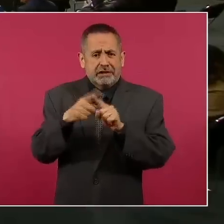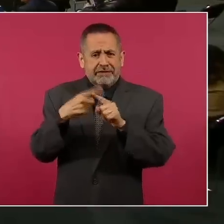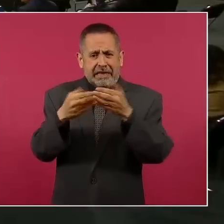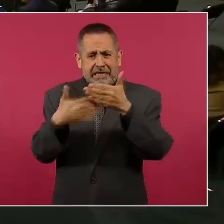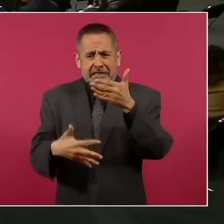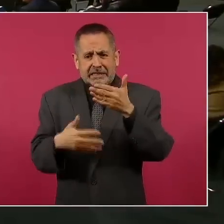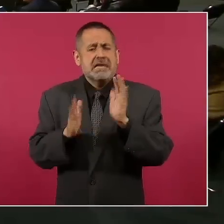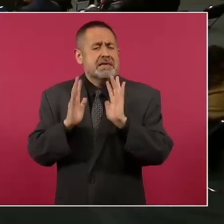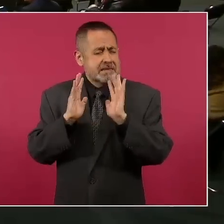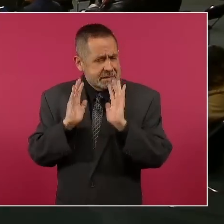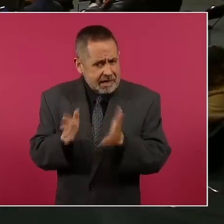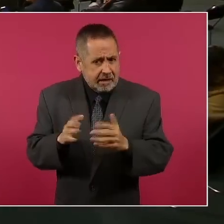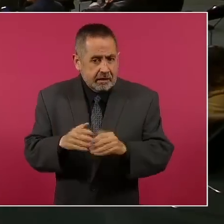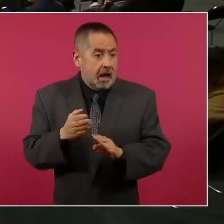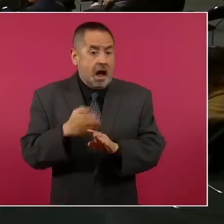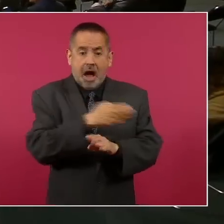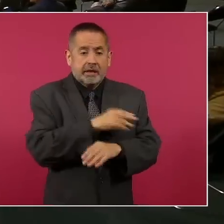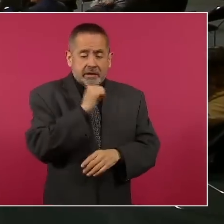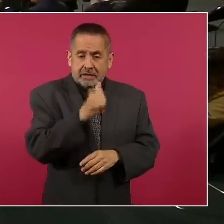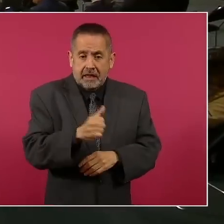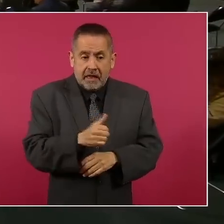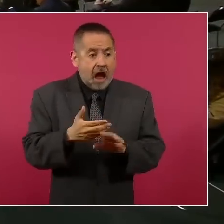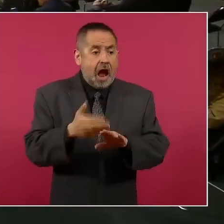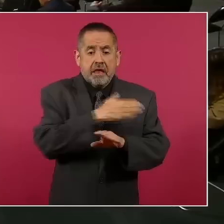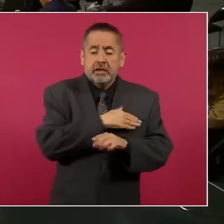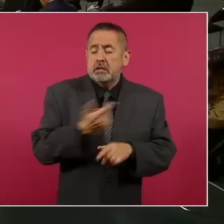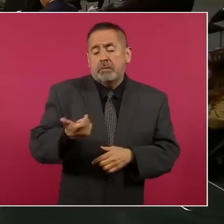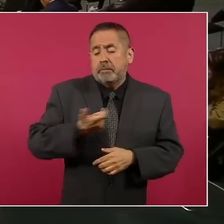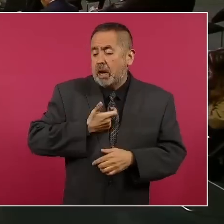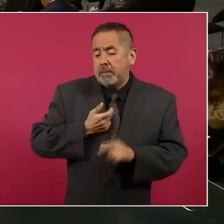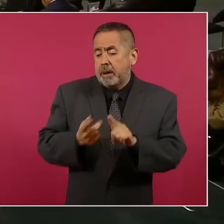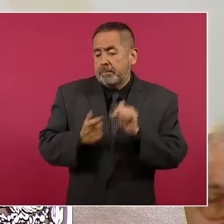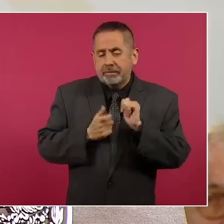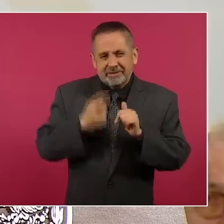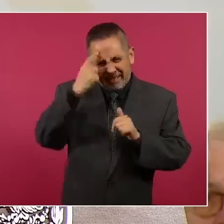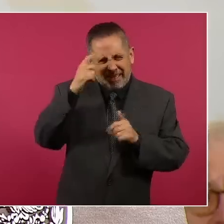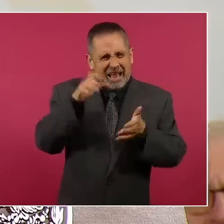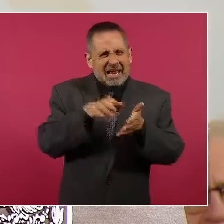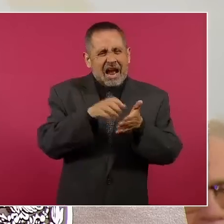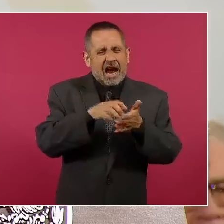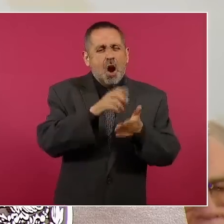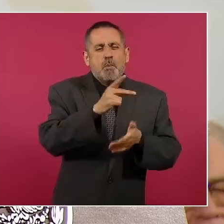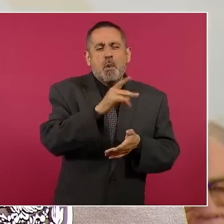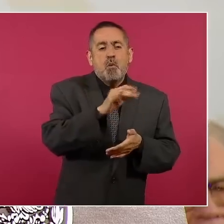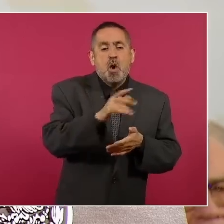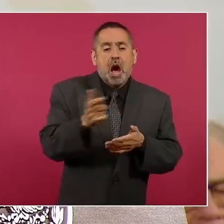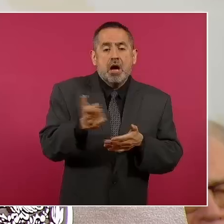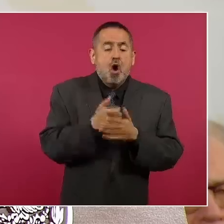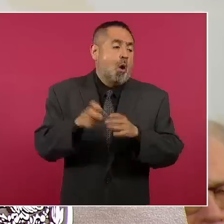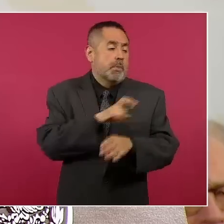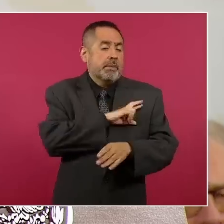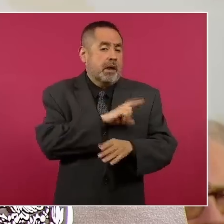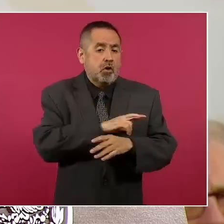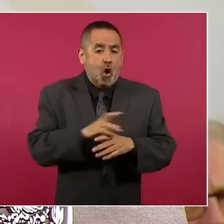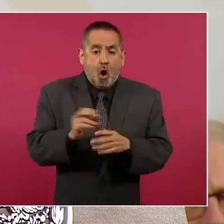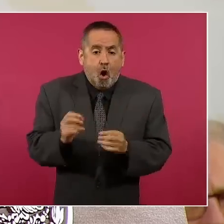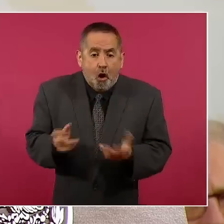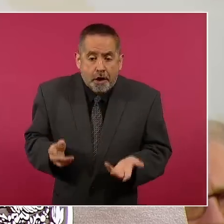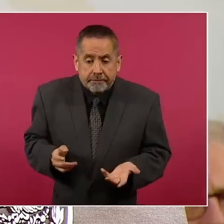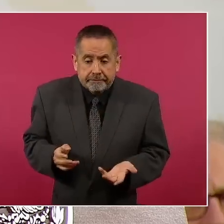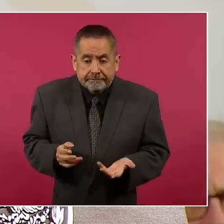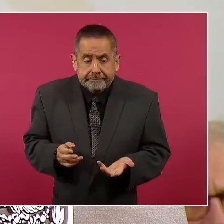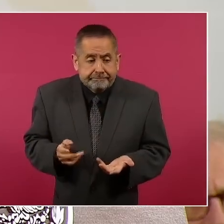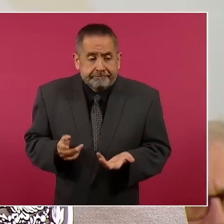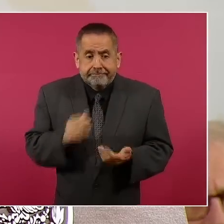también era lo que o se cobraba en las cajas del Seguro Popular o se iban al medio privado o simplemente no